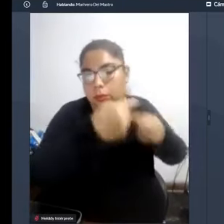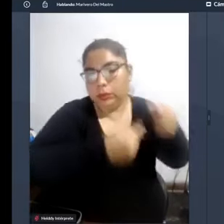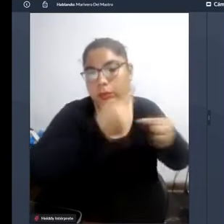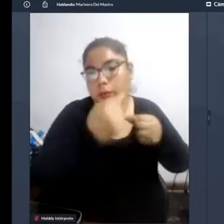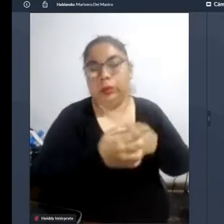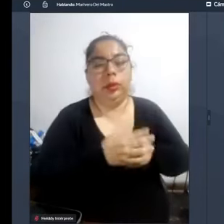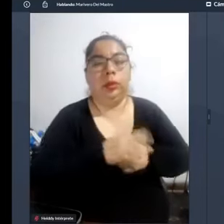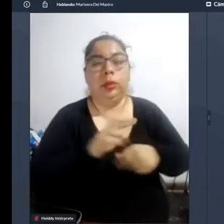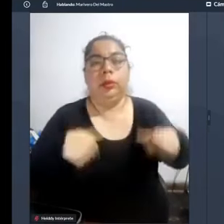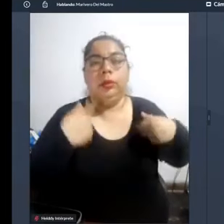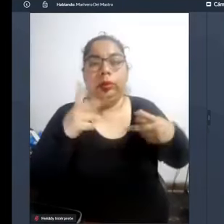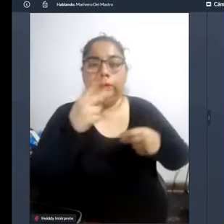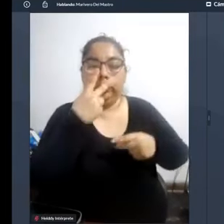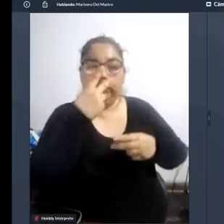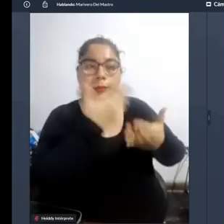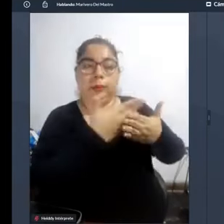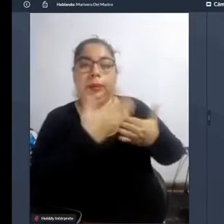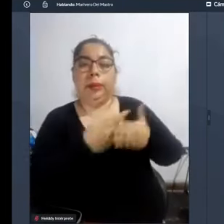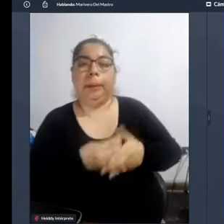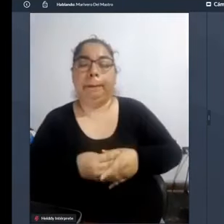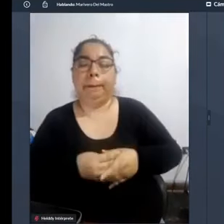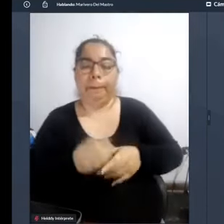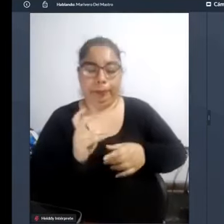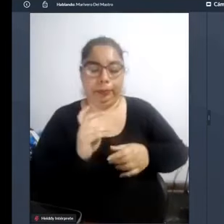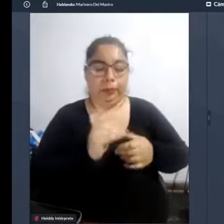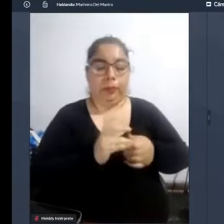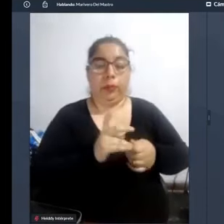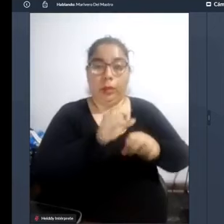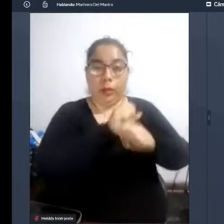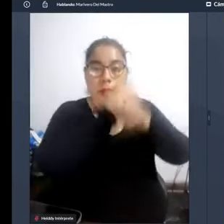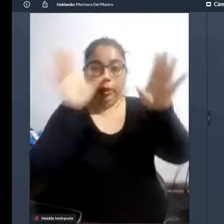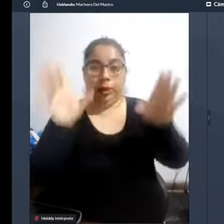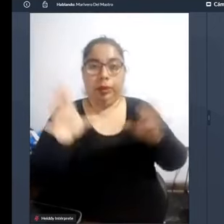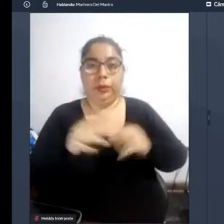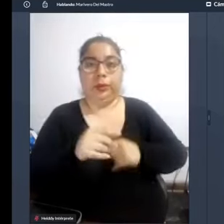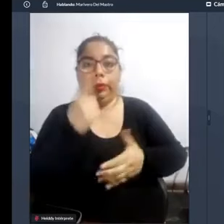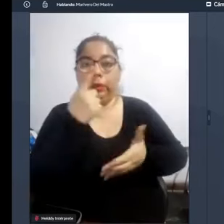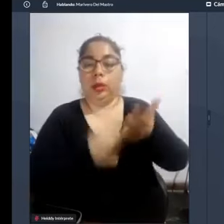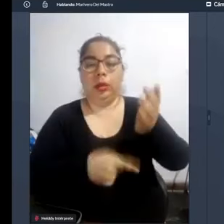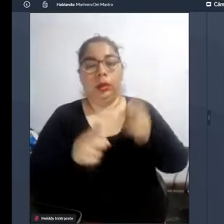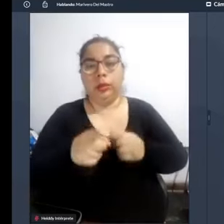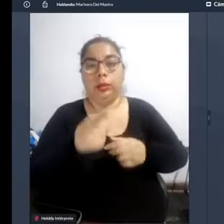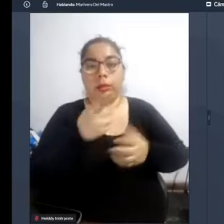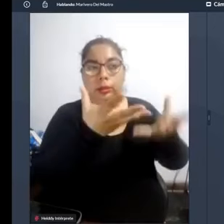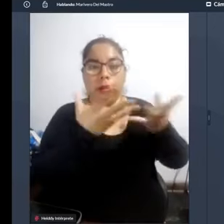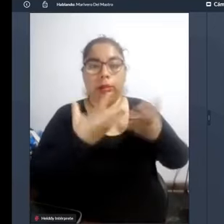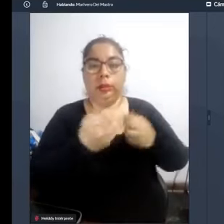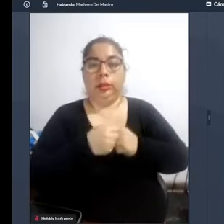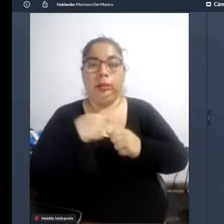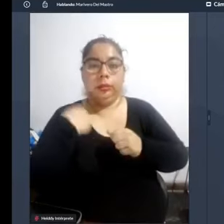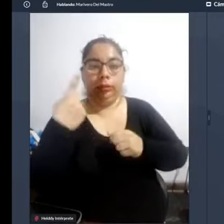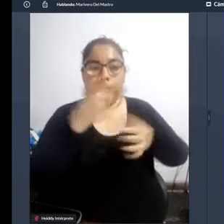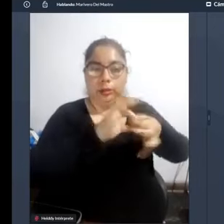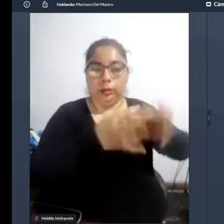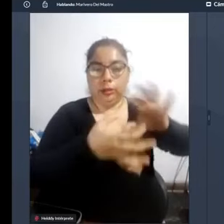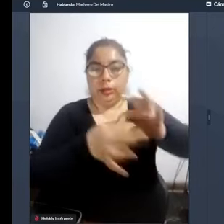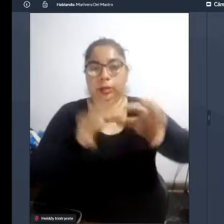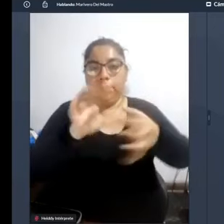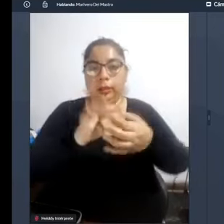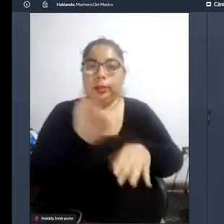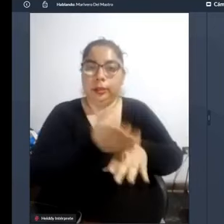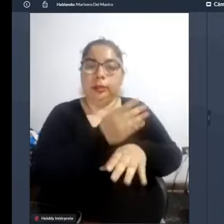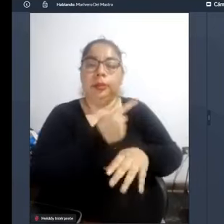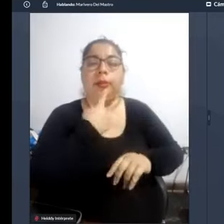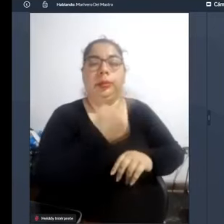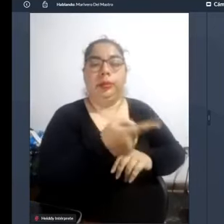no vamos a tener un panorama realmente claro de que es lo que se requiere en toda esta cadena como bien se ha venido mencionando